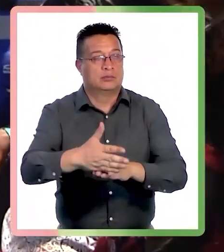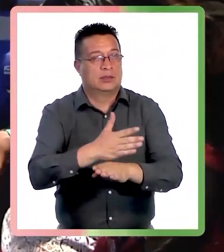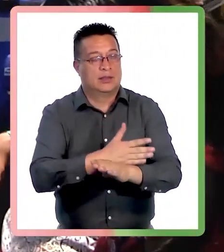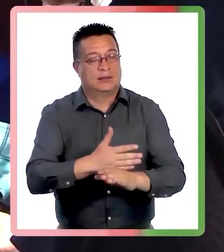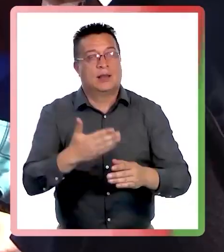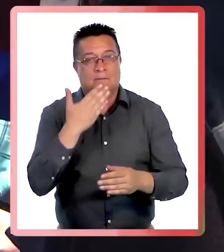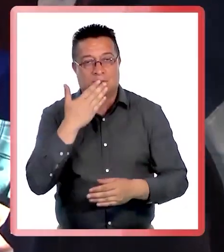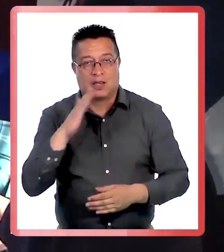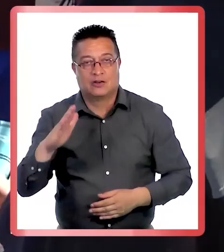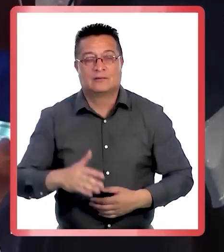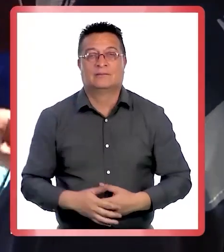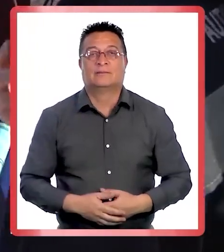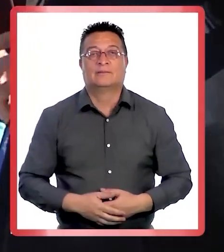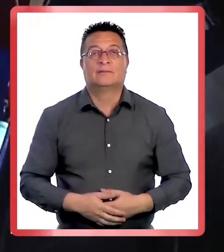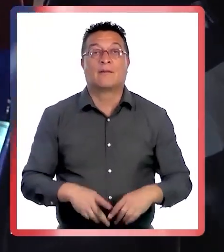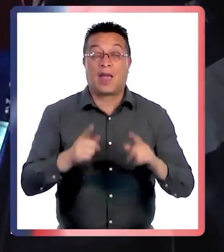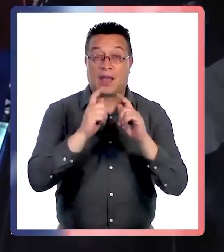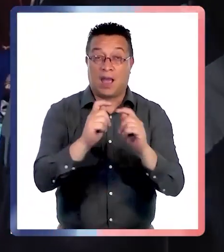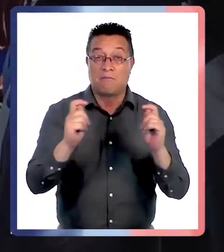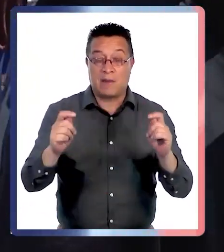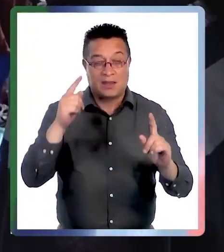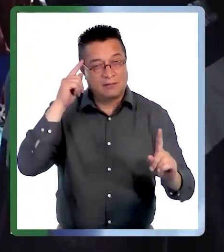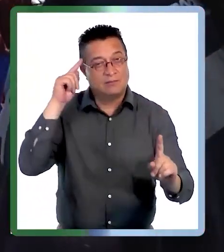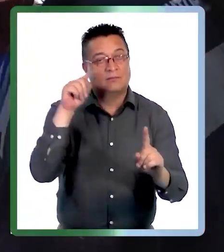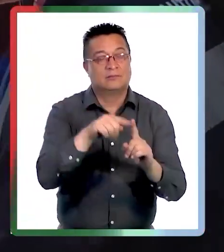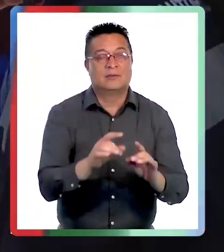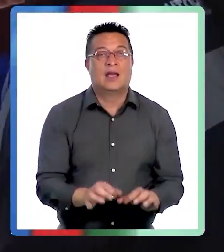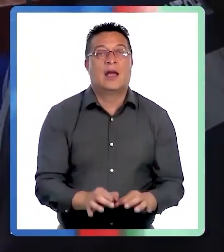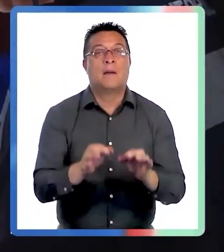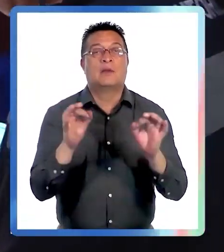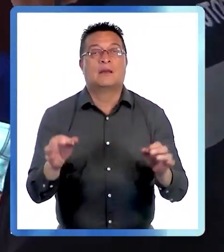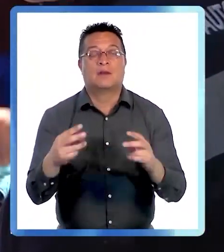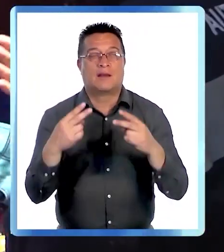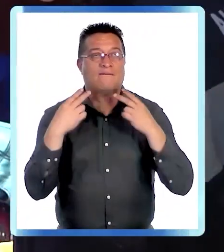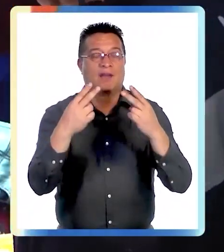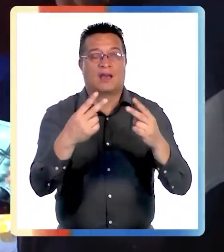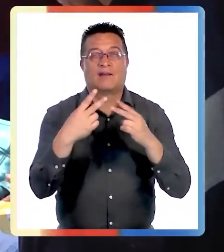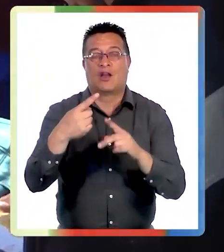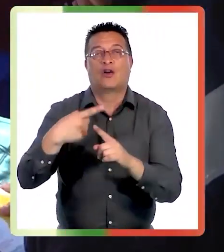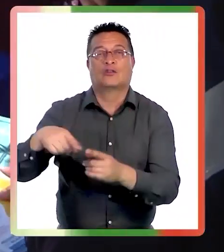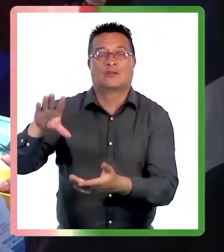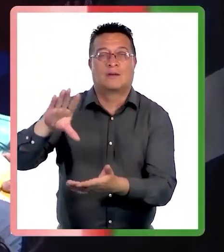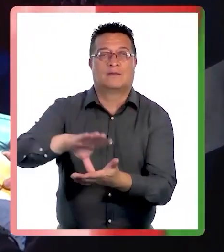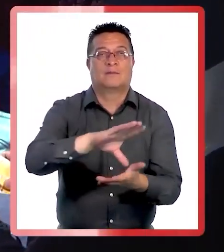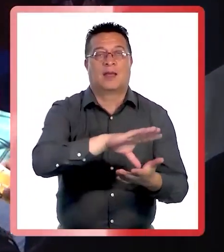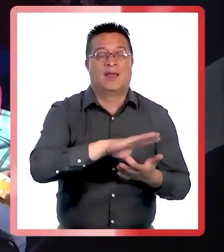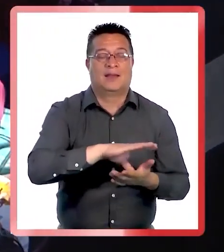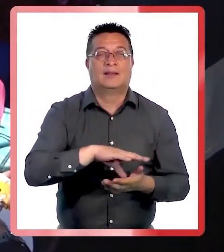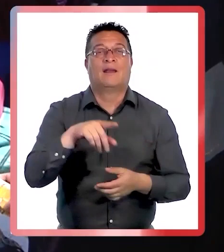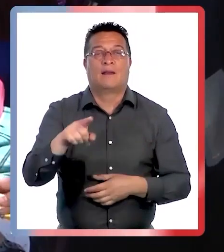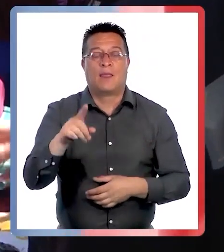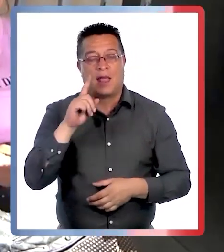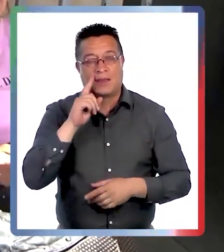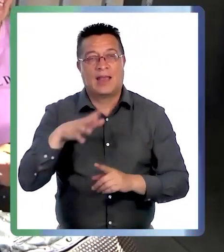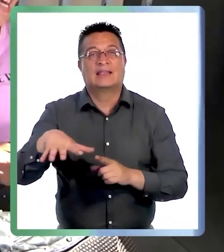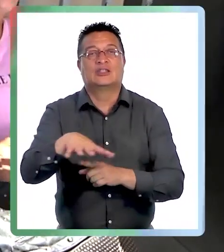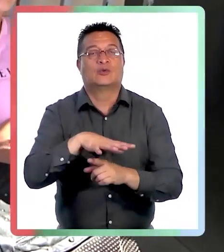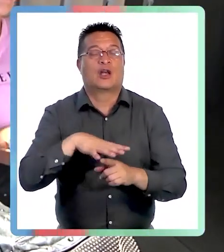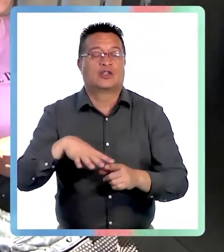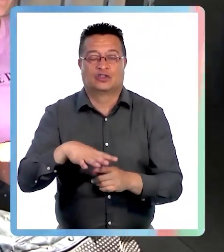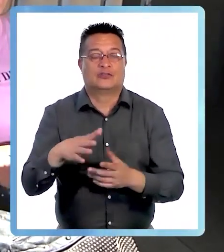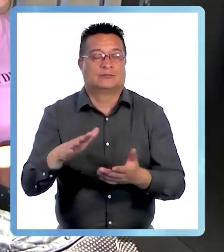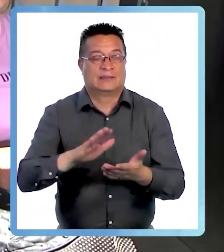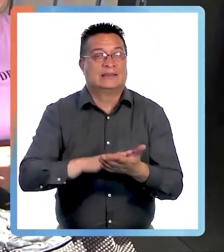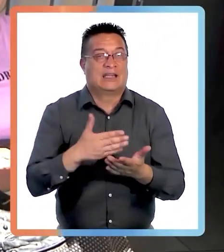pertinentes. Una campaña dirigida especialmente a quienes viajan a países vecinos que tienen una situación sanitaria